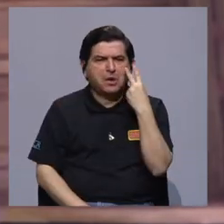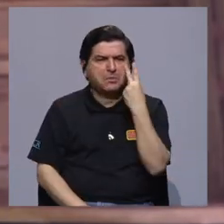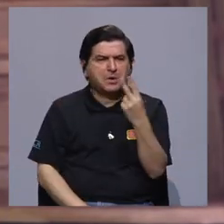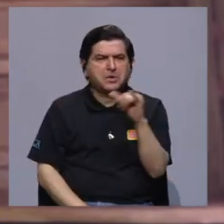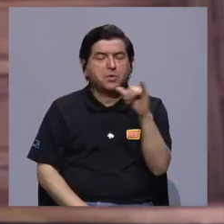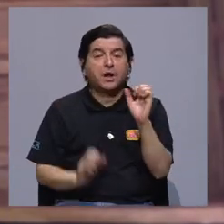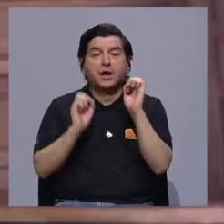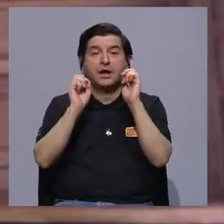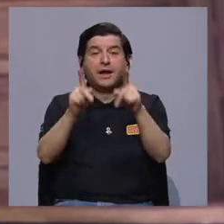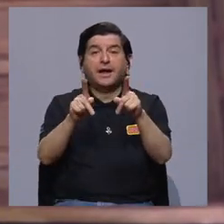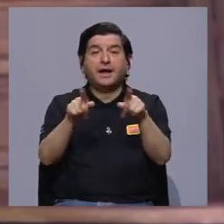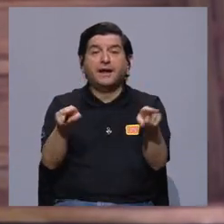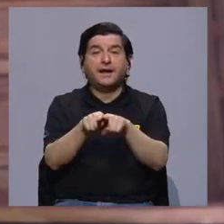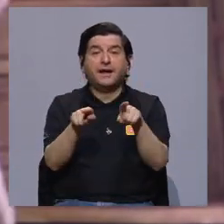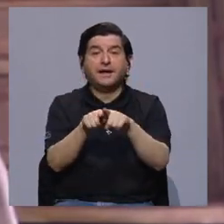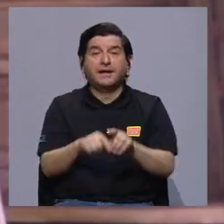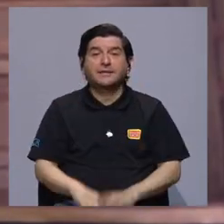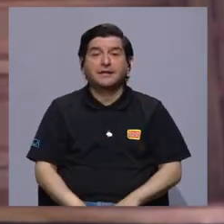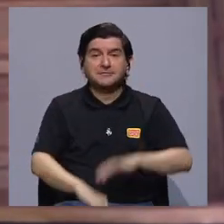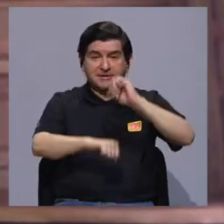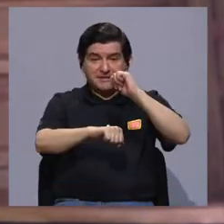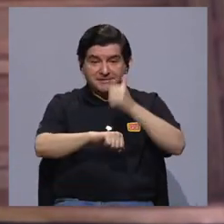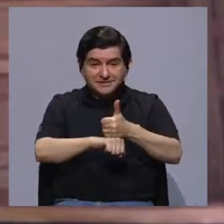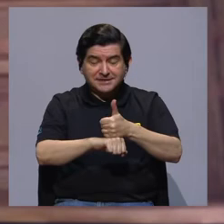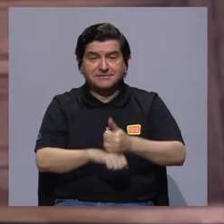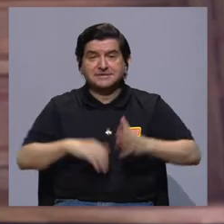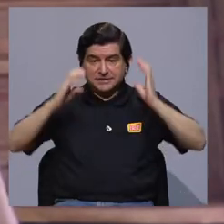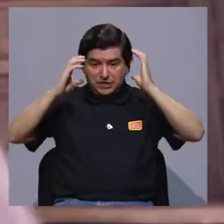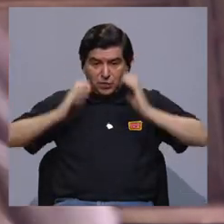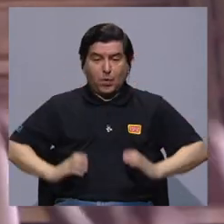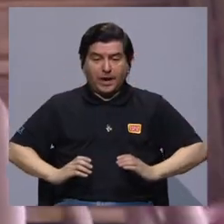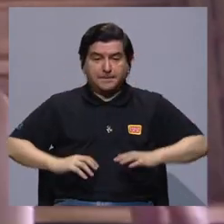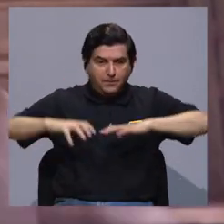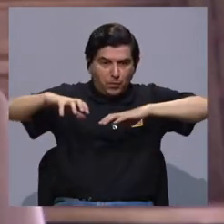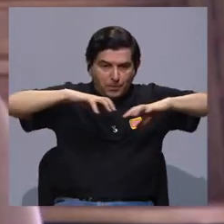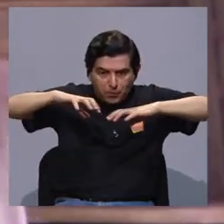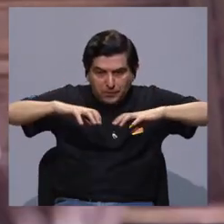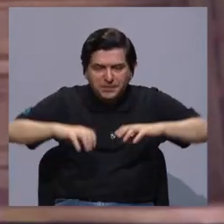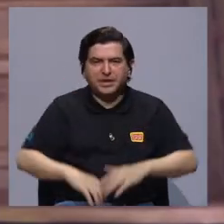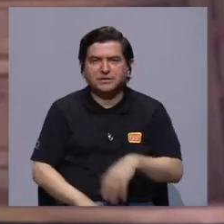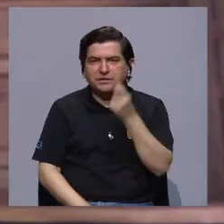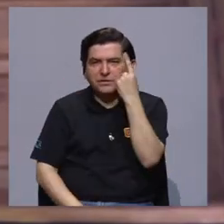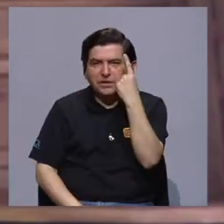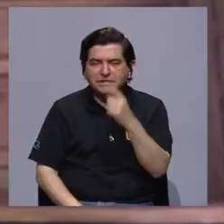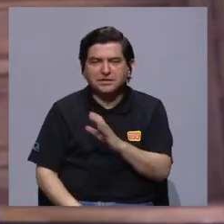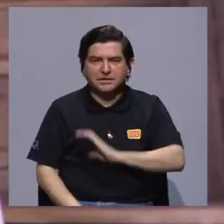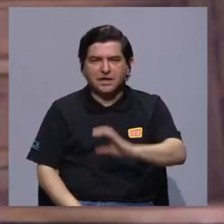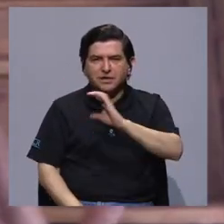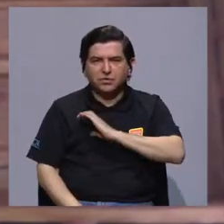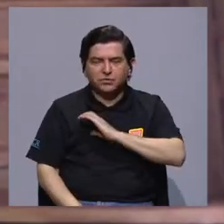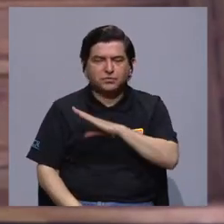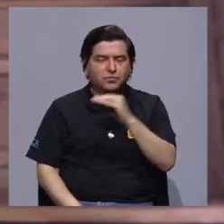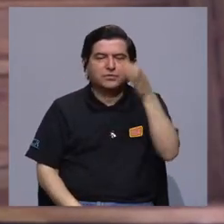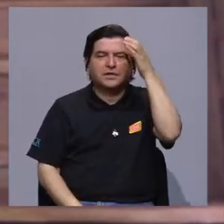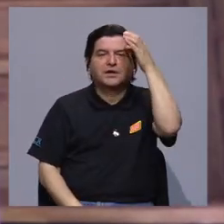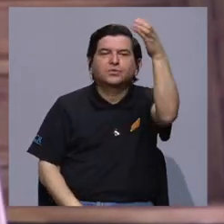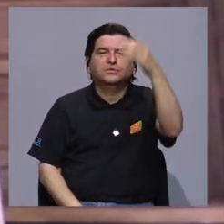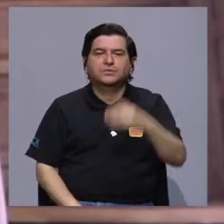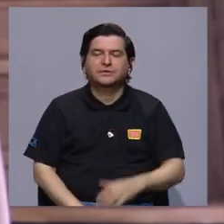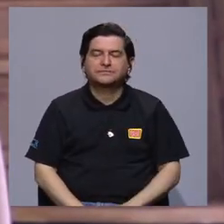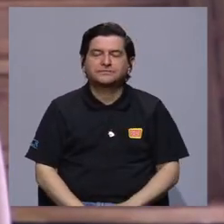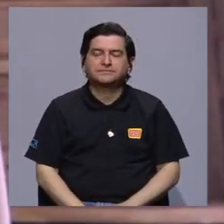vieron como una oportunidad también de fijar, ¿verdad? Los cuerpos, de fijar movimientos, de entender también el comportamiento y las culturas.